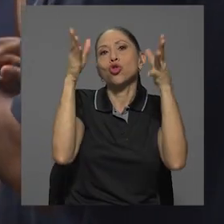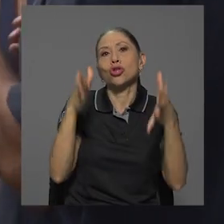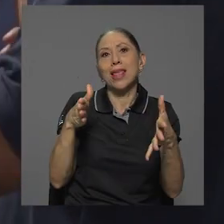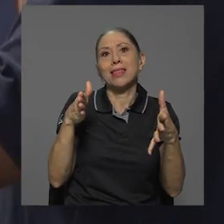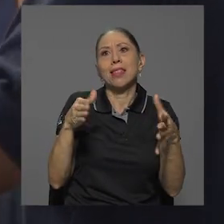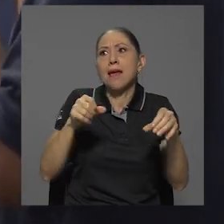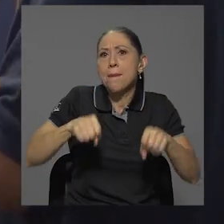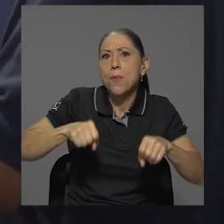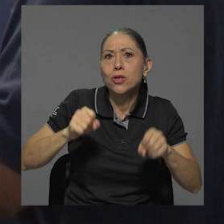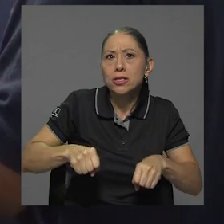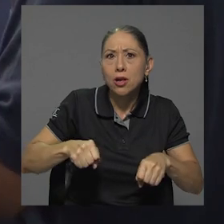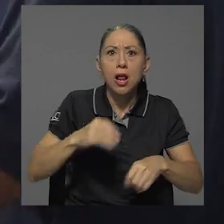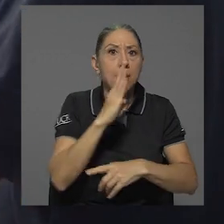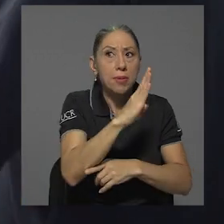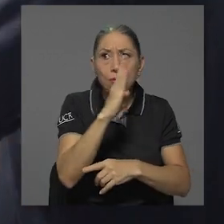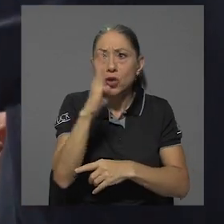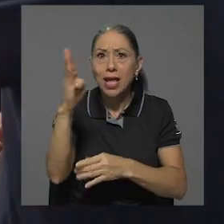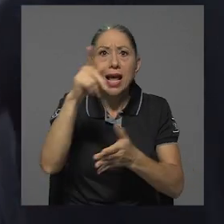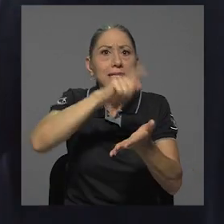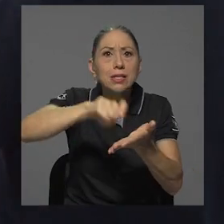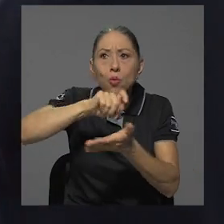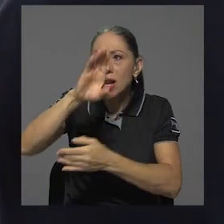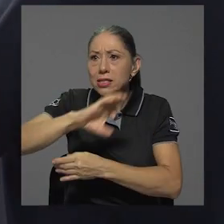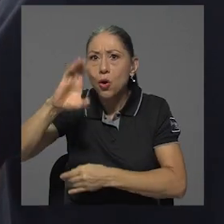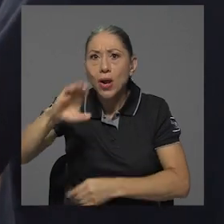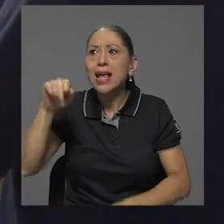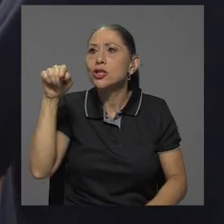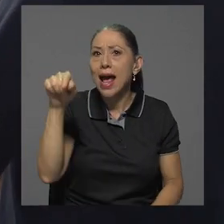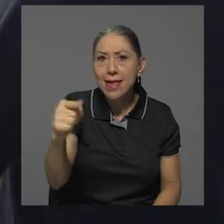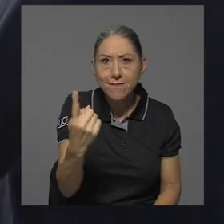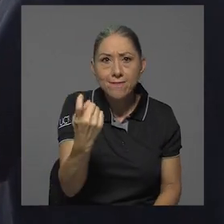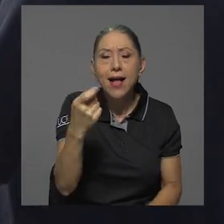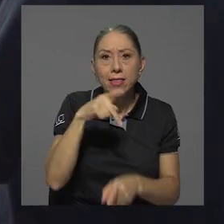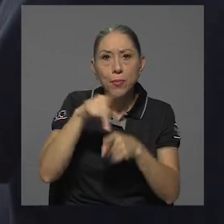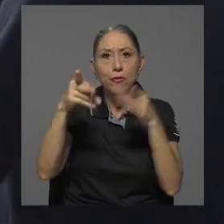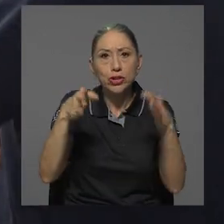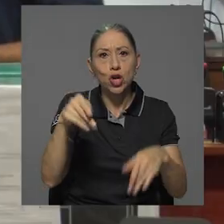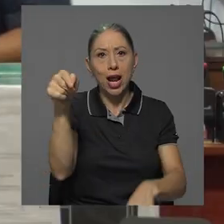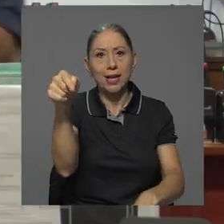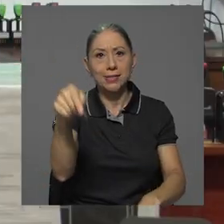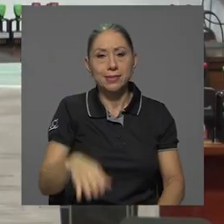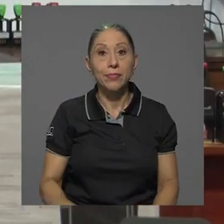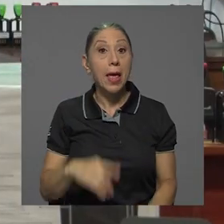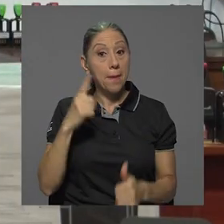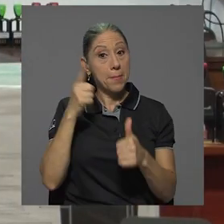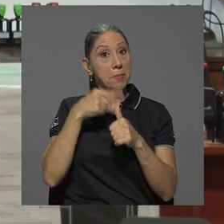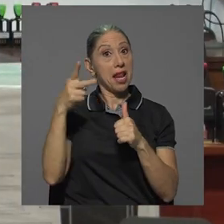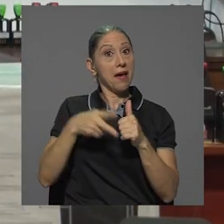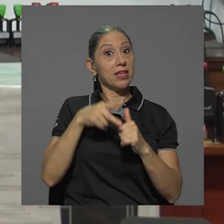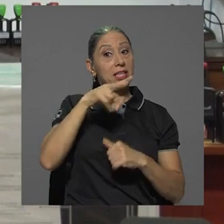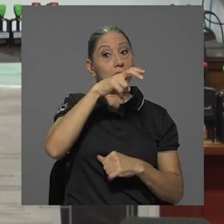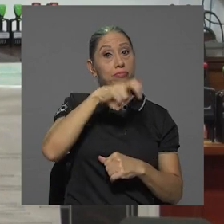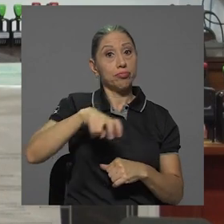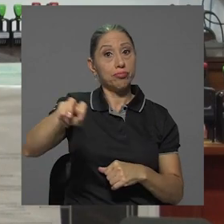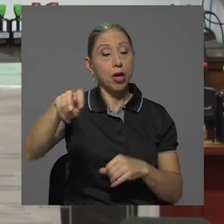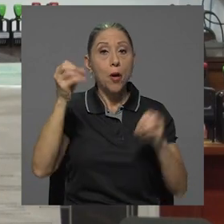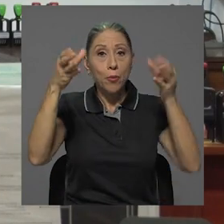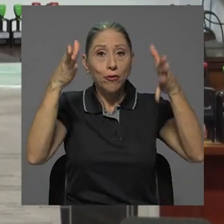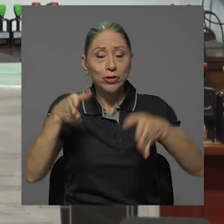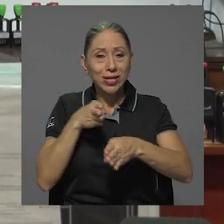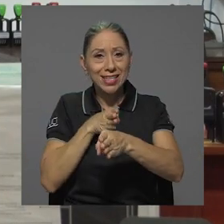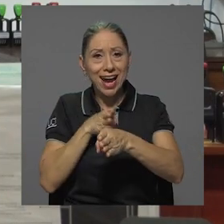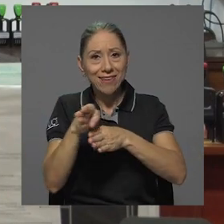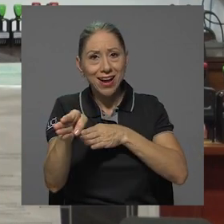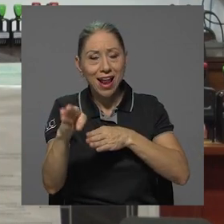bibliotecas de colegios, escuelas donde hacen faltas profesionales en la región. En esta primera gira, los profesores de la